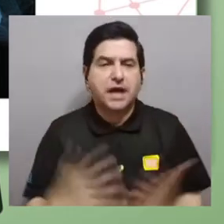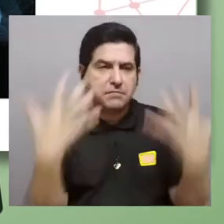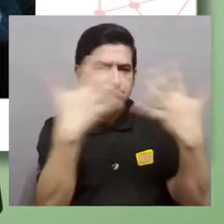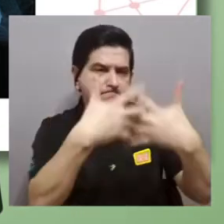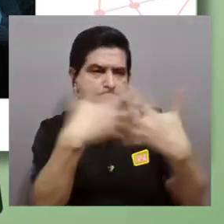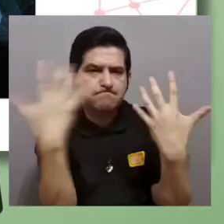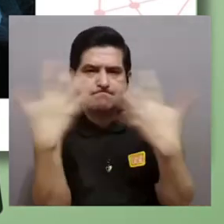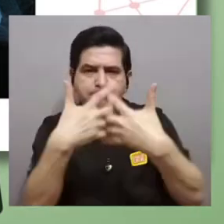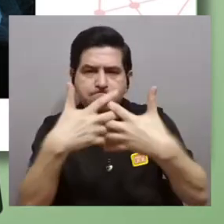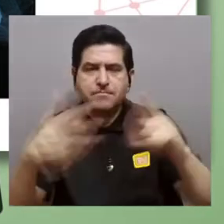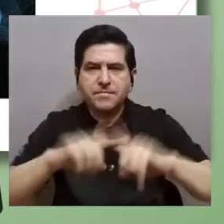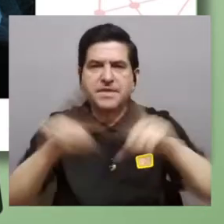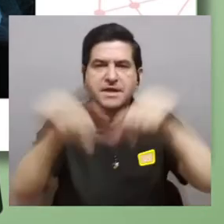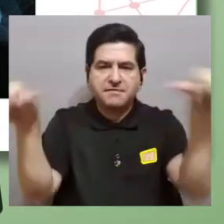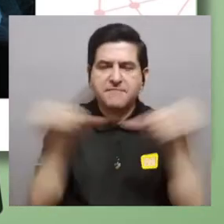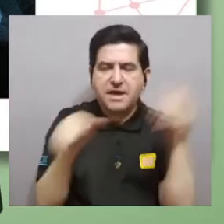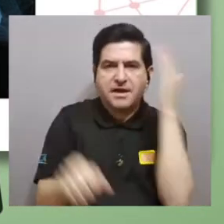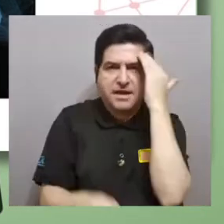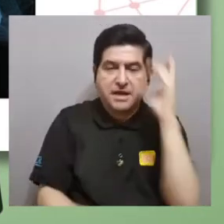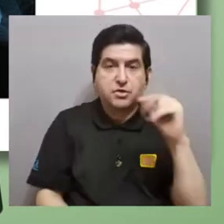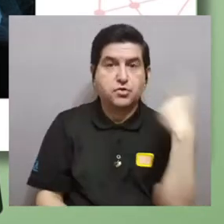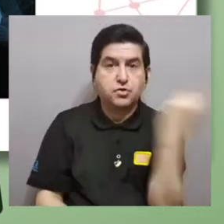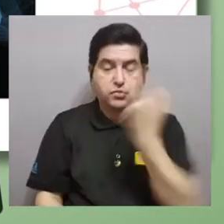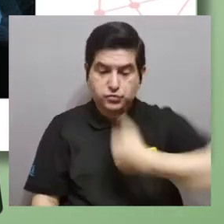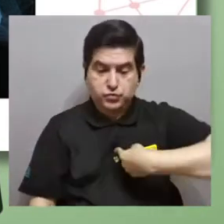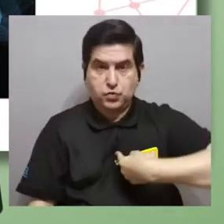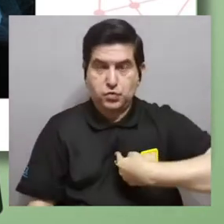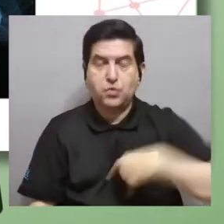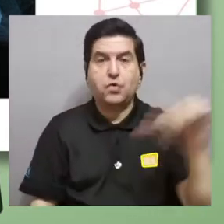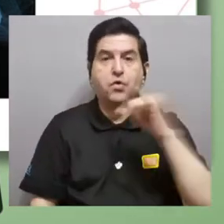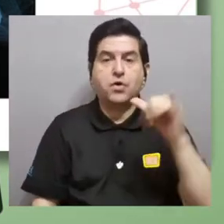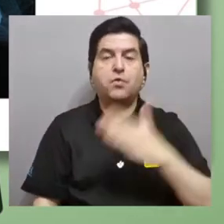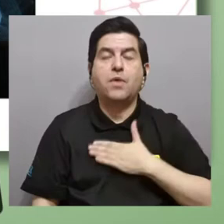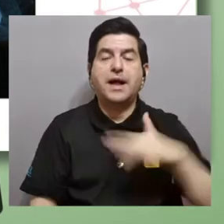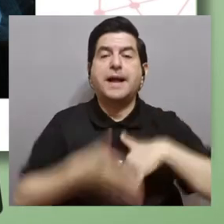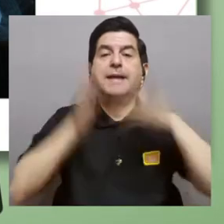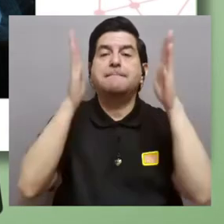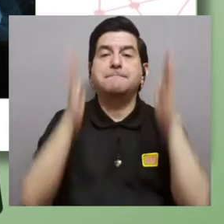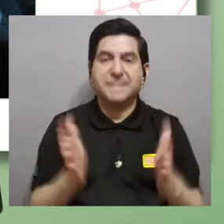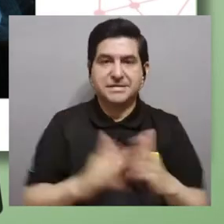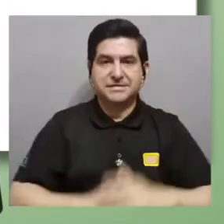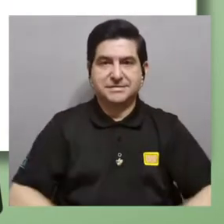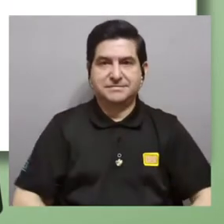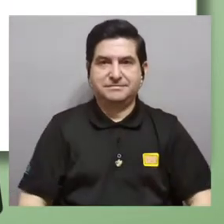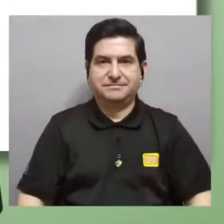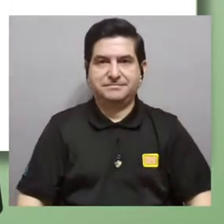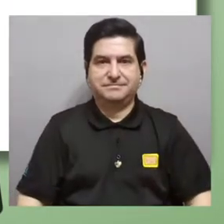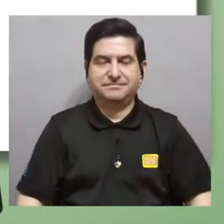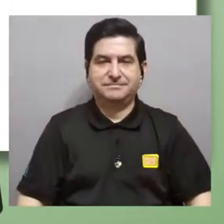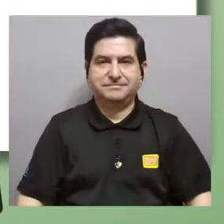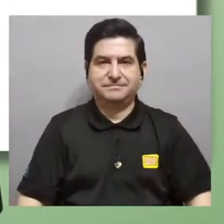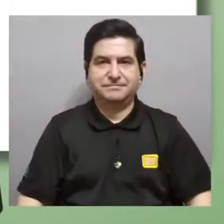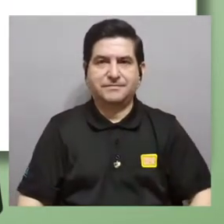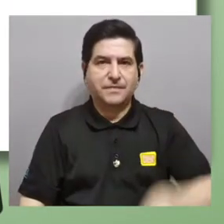intentado combinar distintas áreas del conocimiento, no solamente para mí, sino también para mis estudiantes.